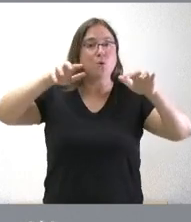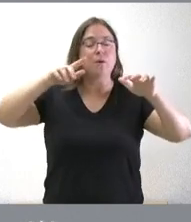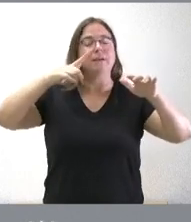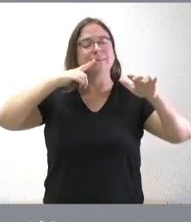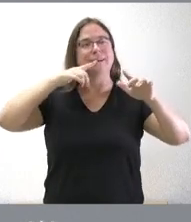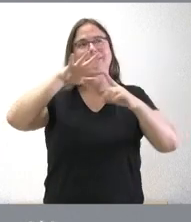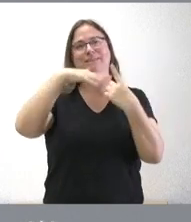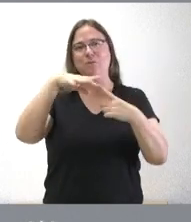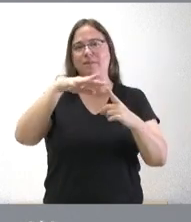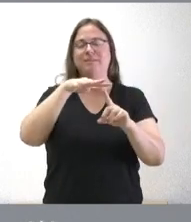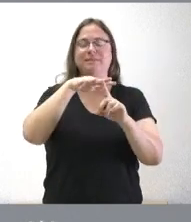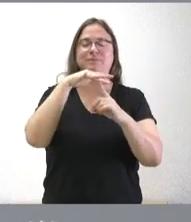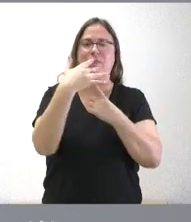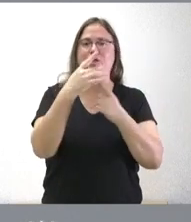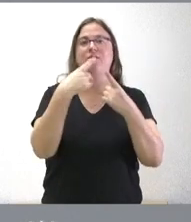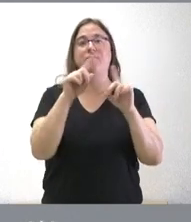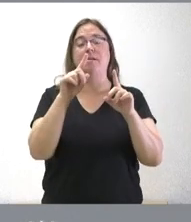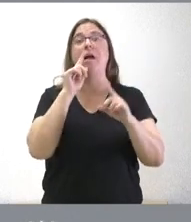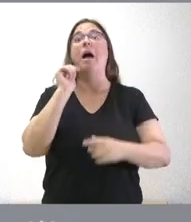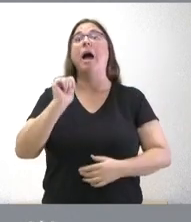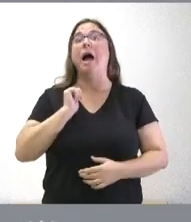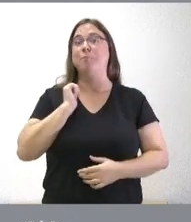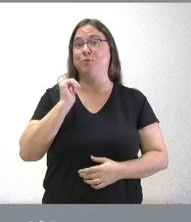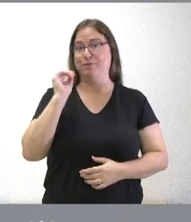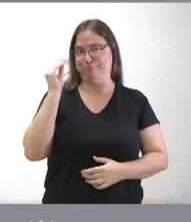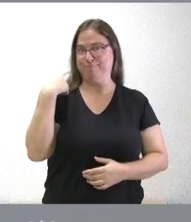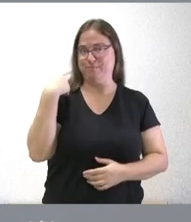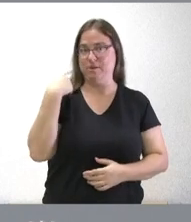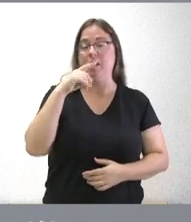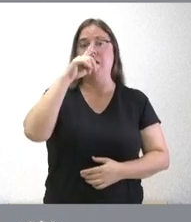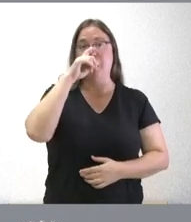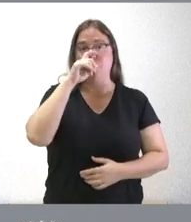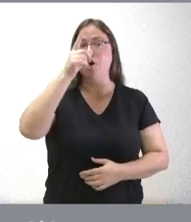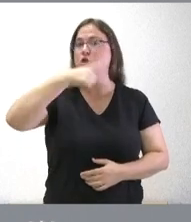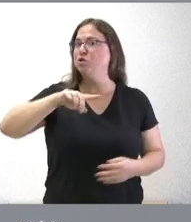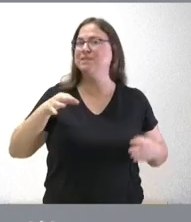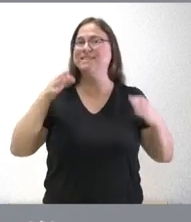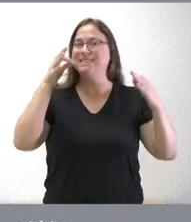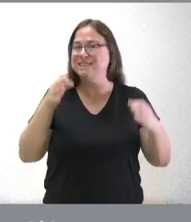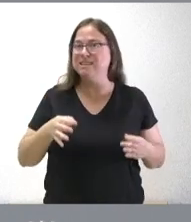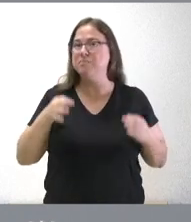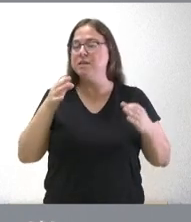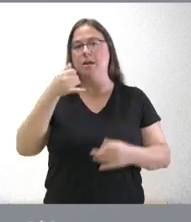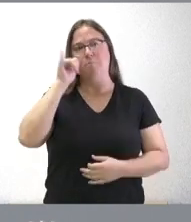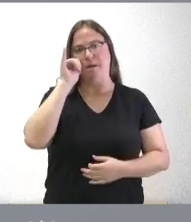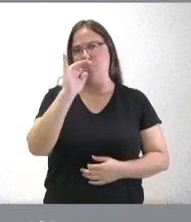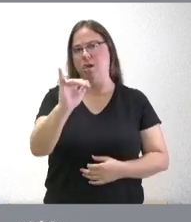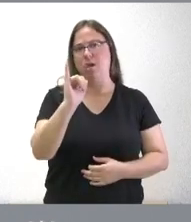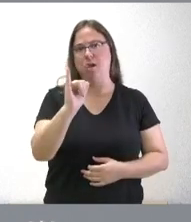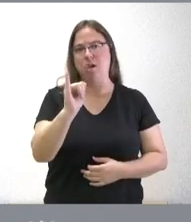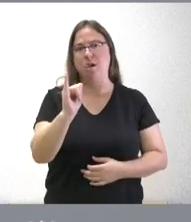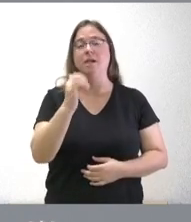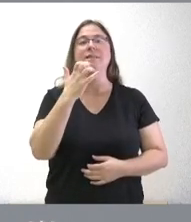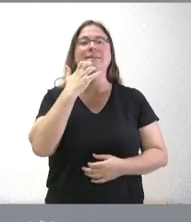distinto del que estamos hoy y aprovecho aquí su pregunta para recordar que nosotros siempre hemos dicho que el peligro existe que